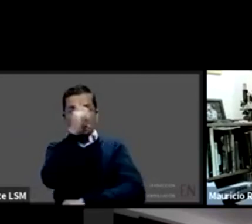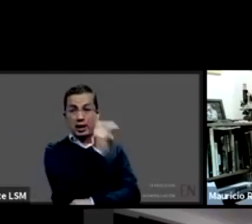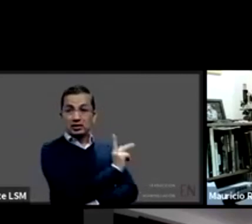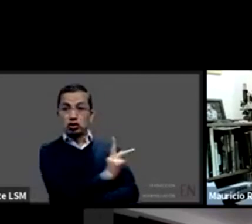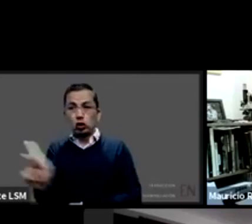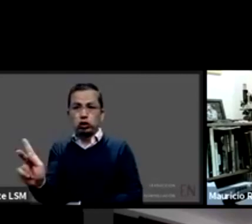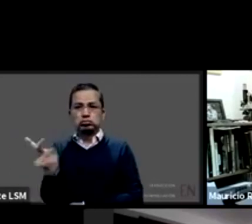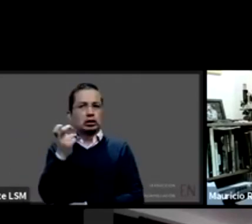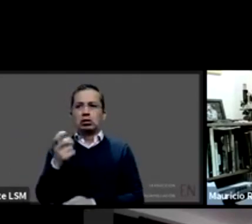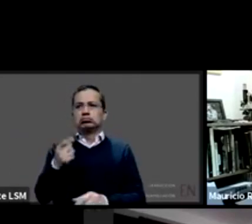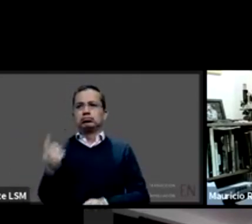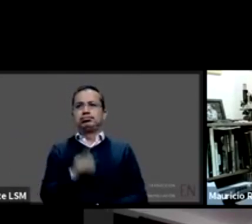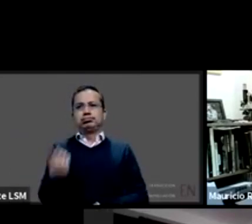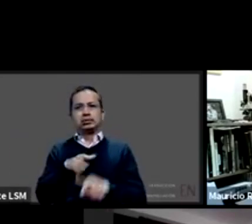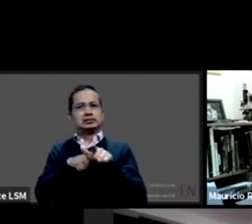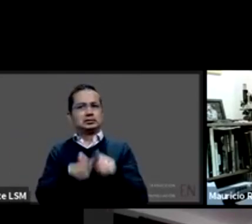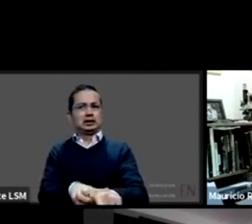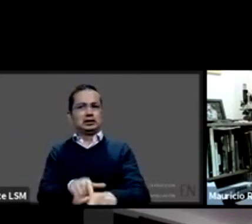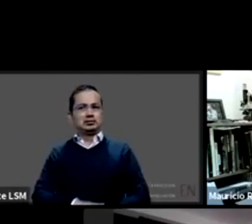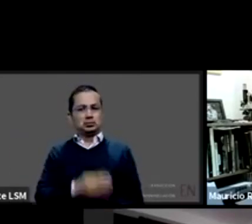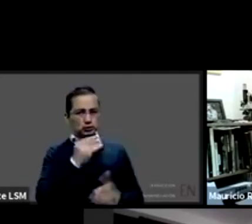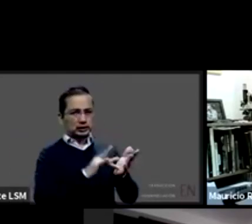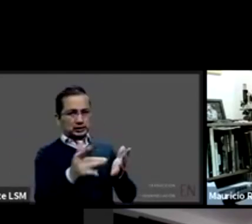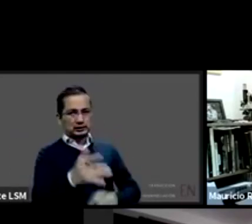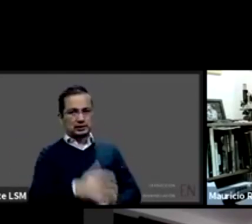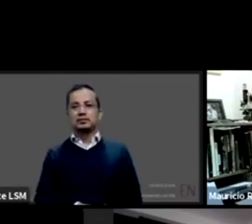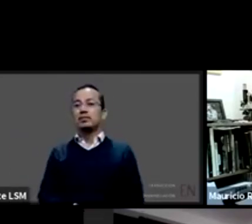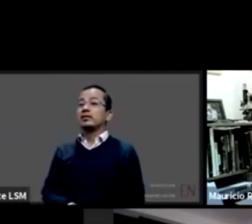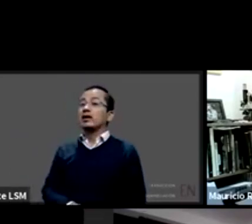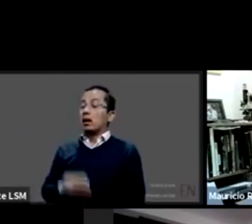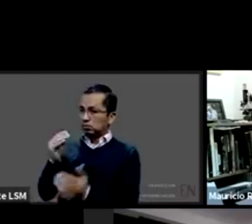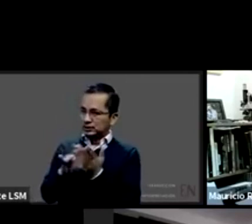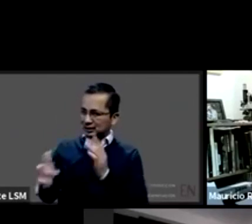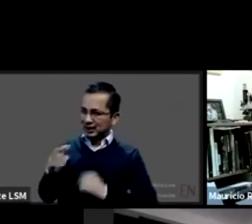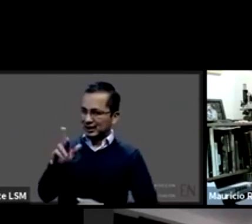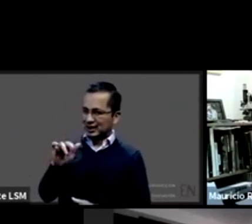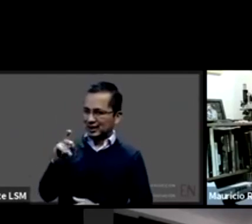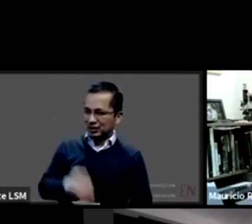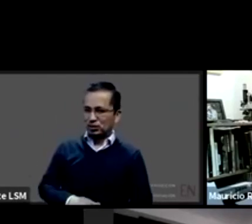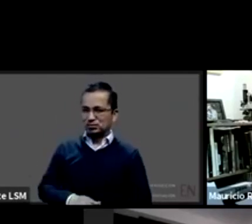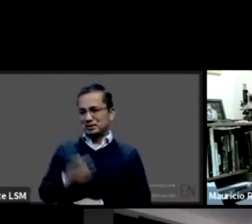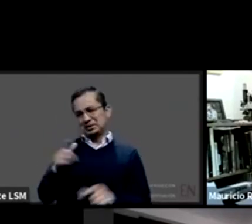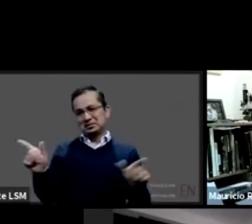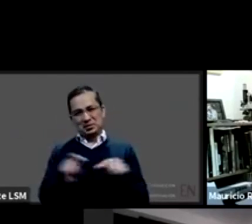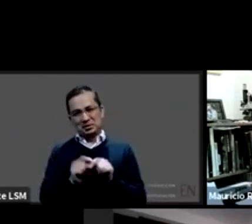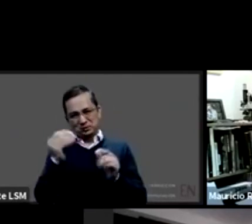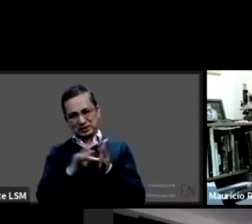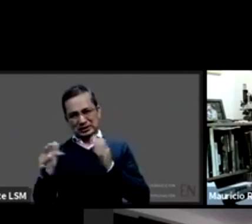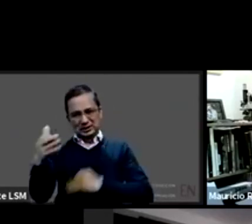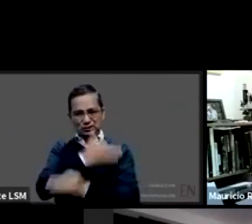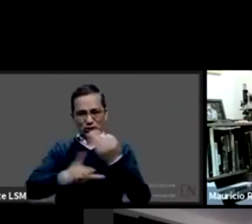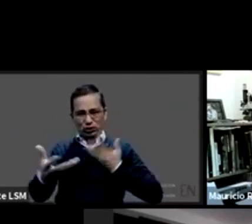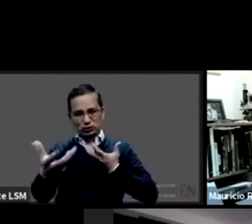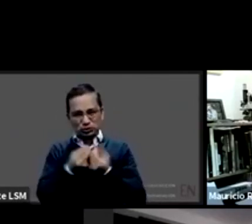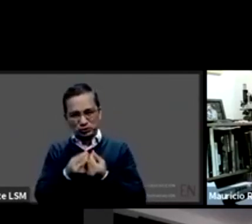muchas gracias muchas gracias Ricardo pues con esto concluimos muchísimas gracias por habernos acompañado gracias a nashel y margarita